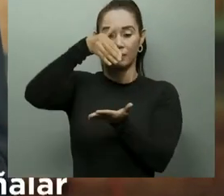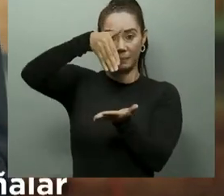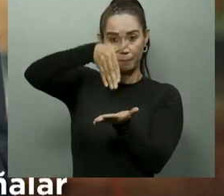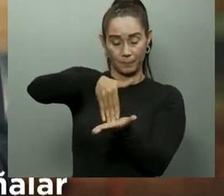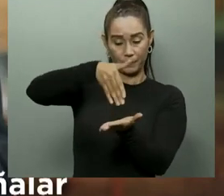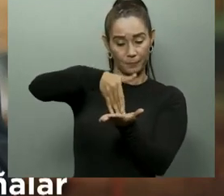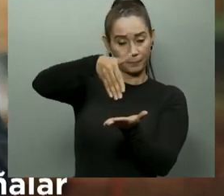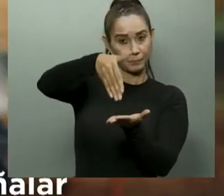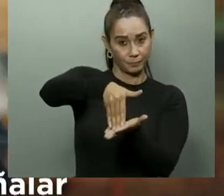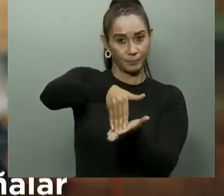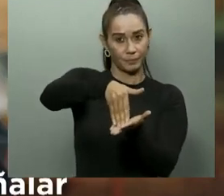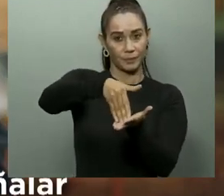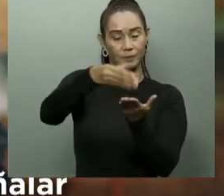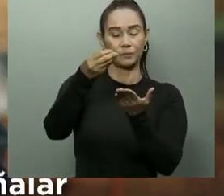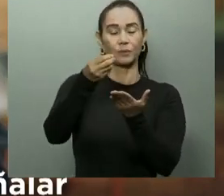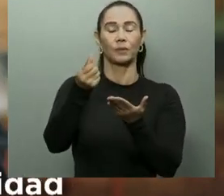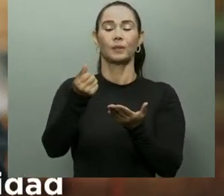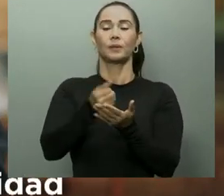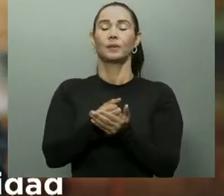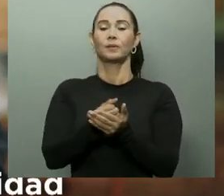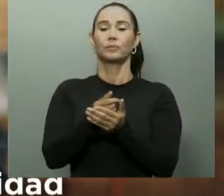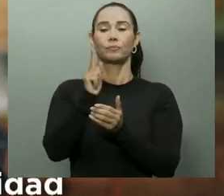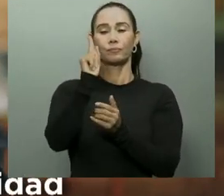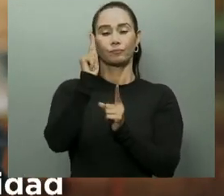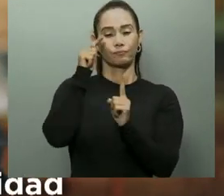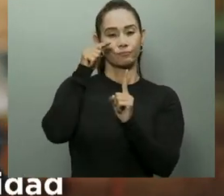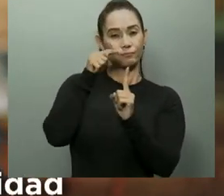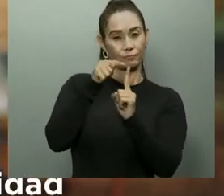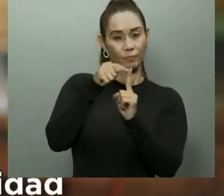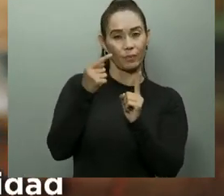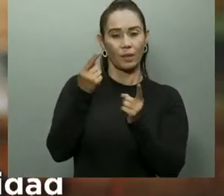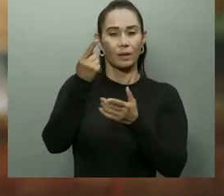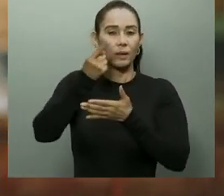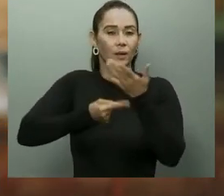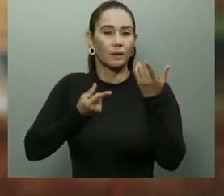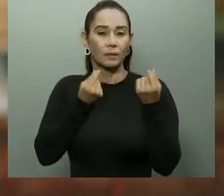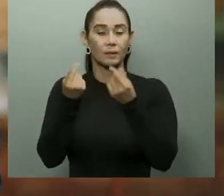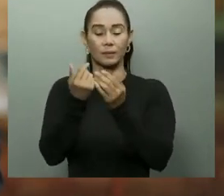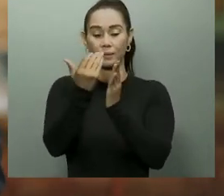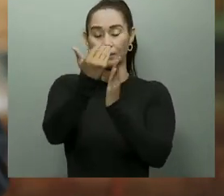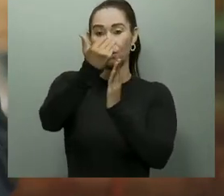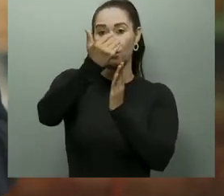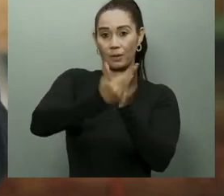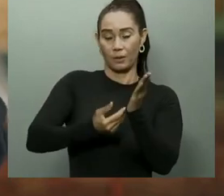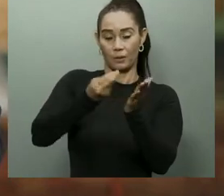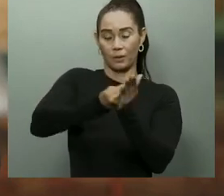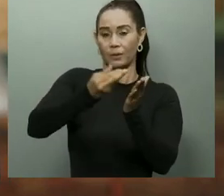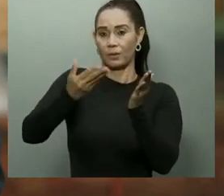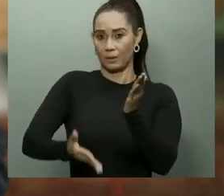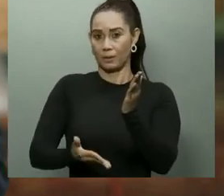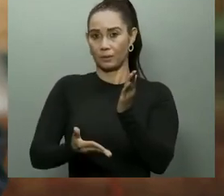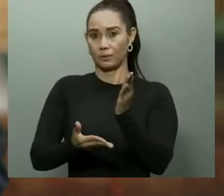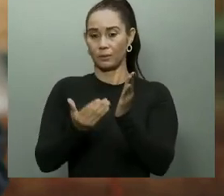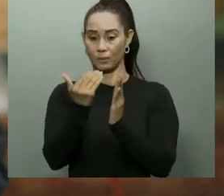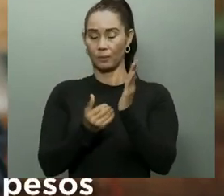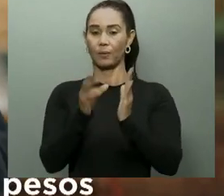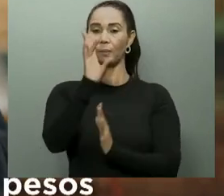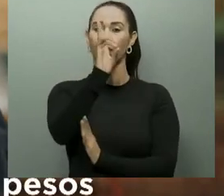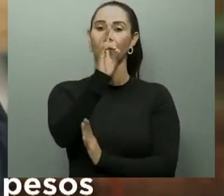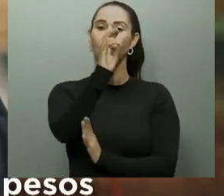Entre las más significativas, debemos señalar una reducción en el gasto de publicidad y propaganda del 70%,